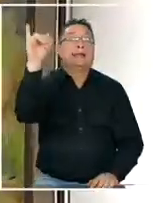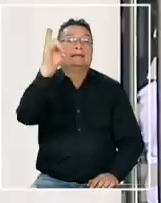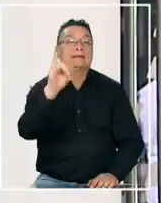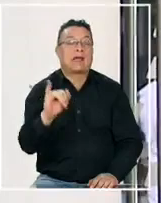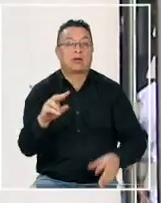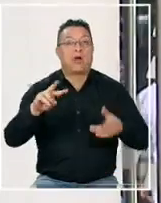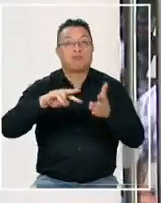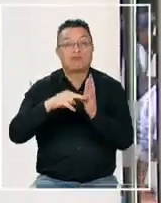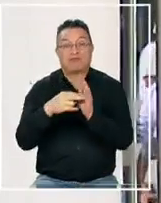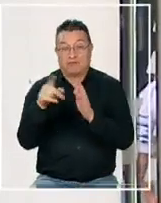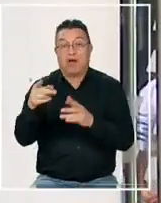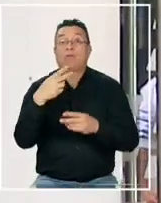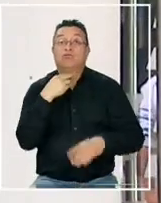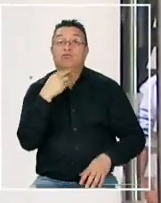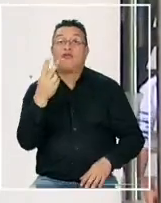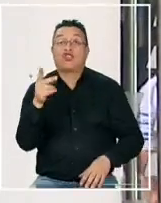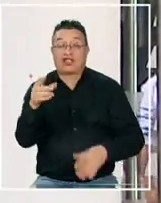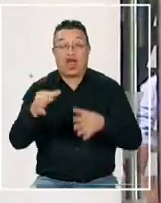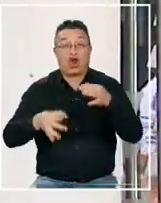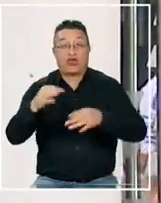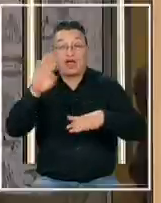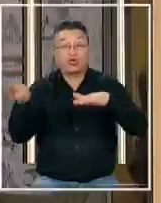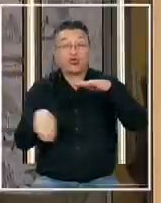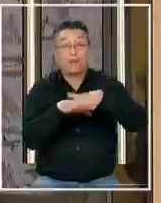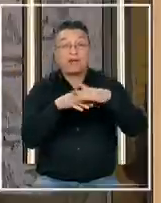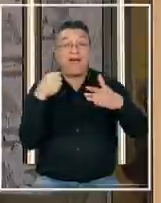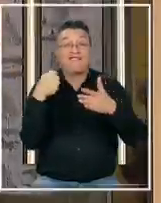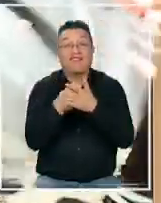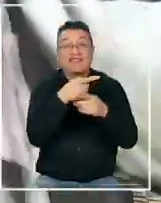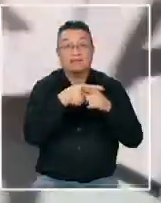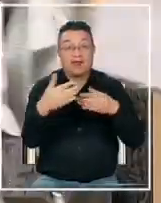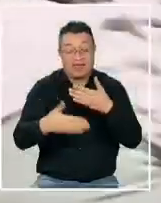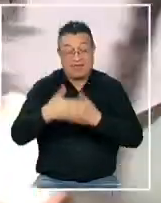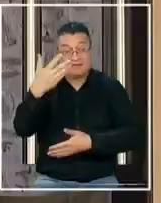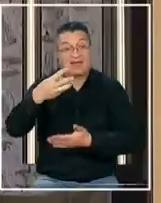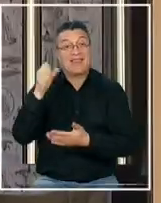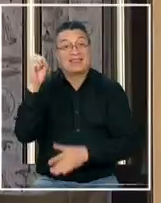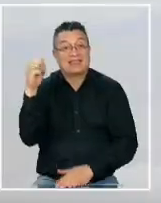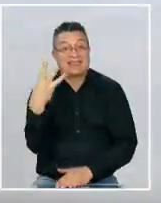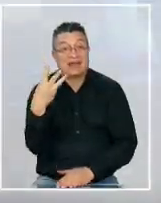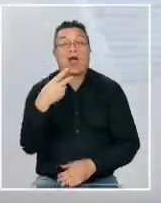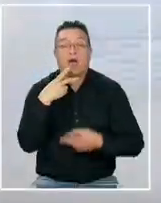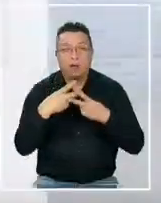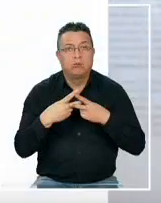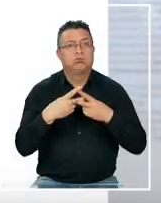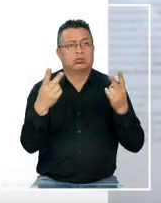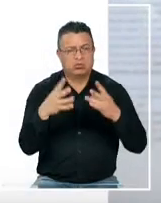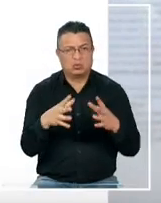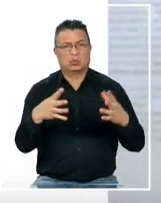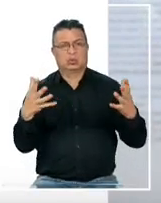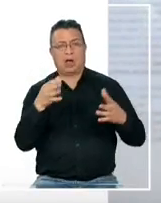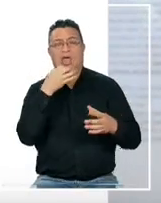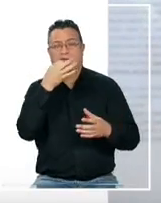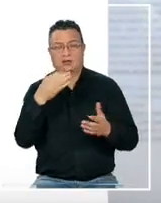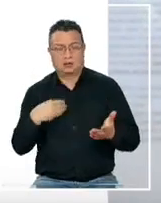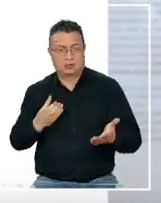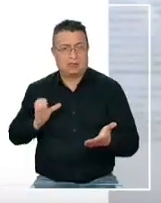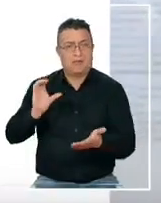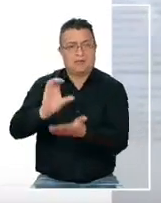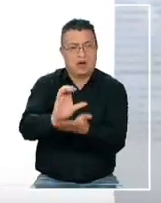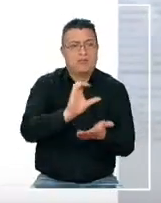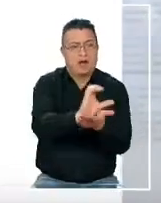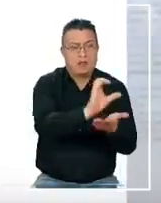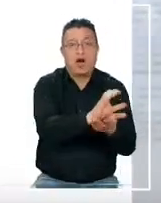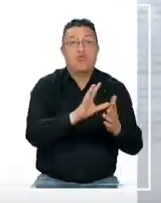polémica entrevista de la vocera de la Corte Suprema el fin de semana en la tercera donde condicionó las eventuales compensaciones por